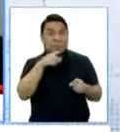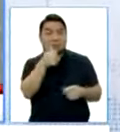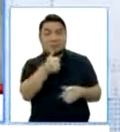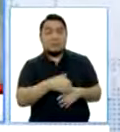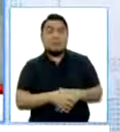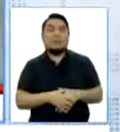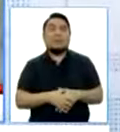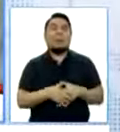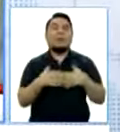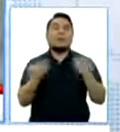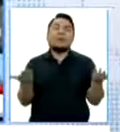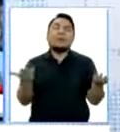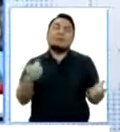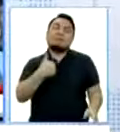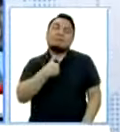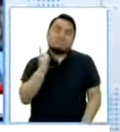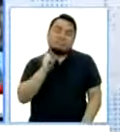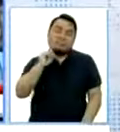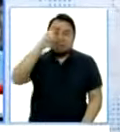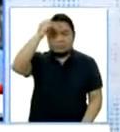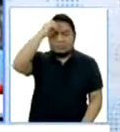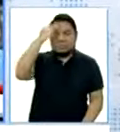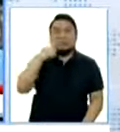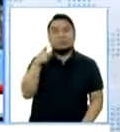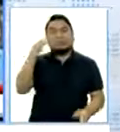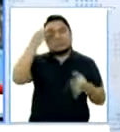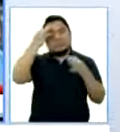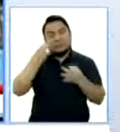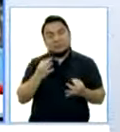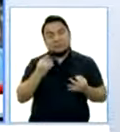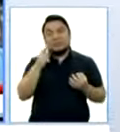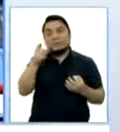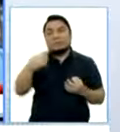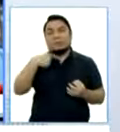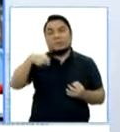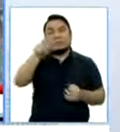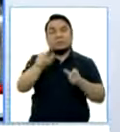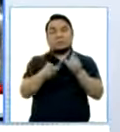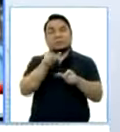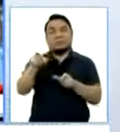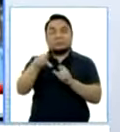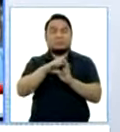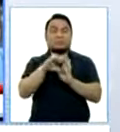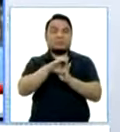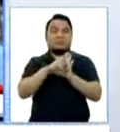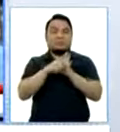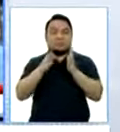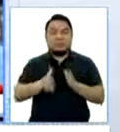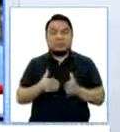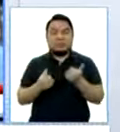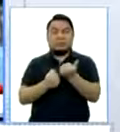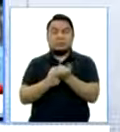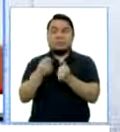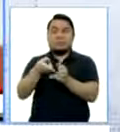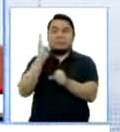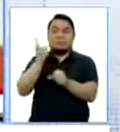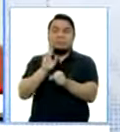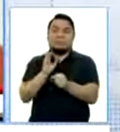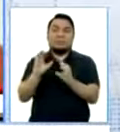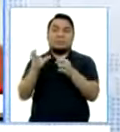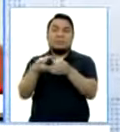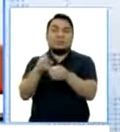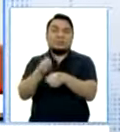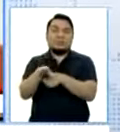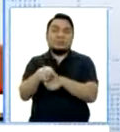Bueno, a mí no me corresponde opinar sobre las decisiones que han tomado los integrantes del Consejo